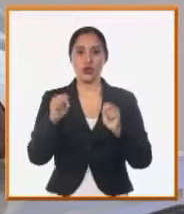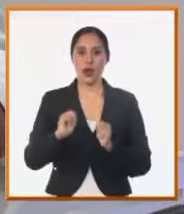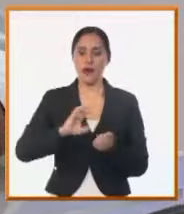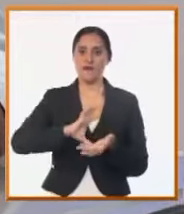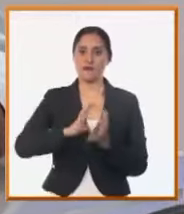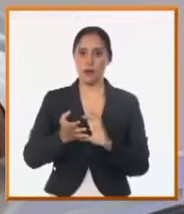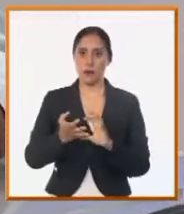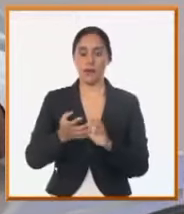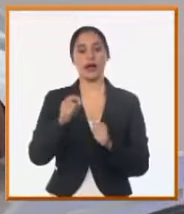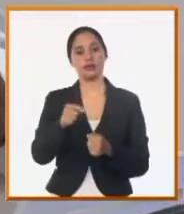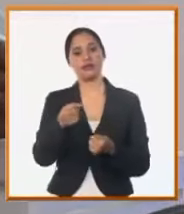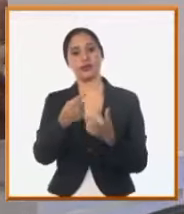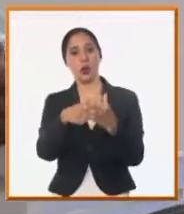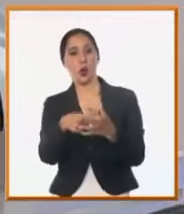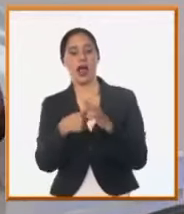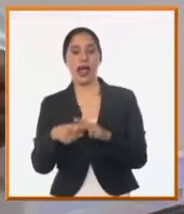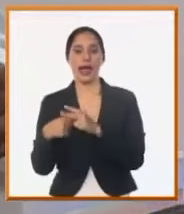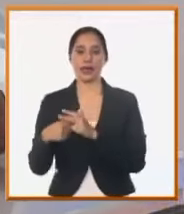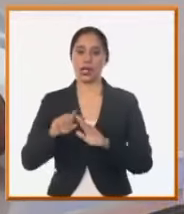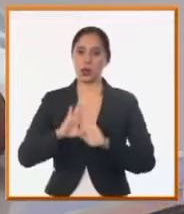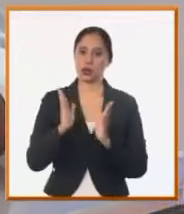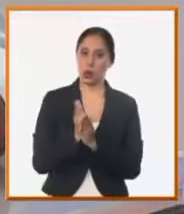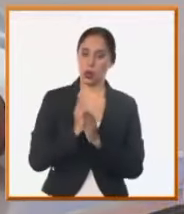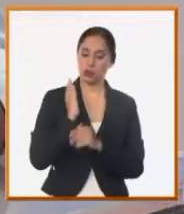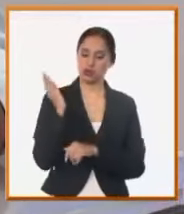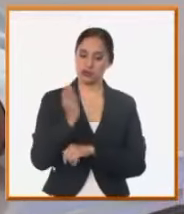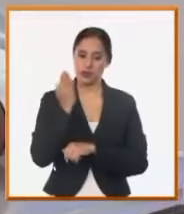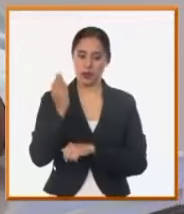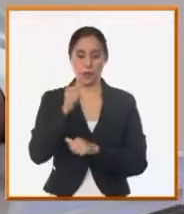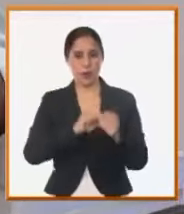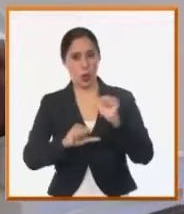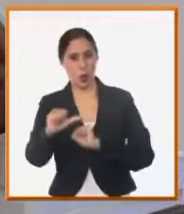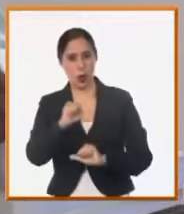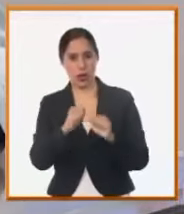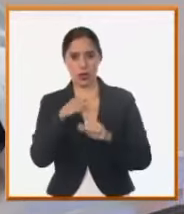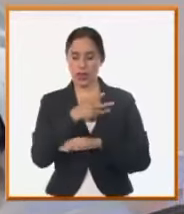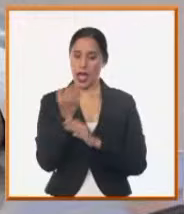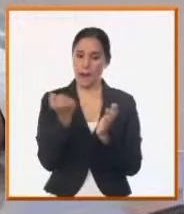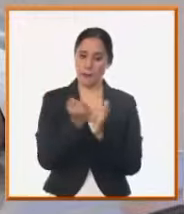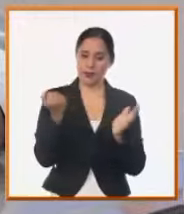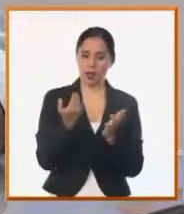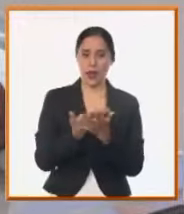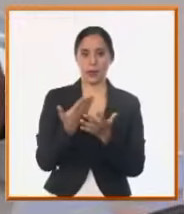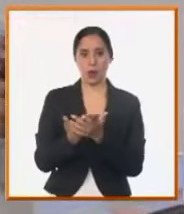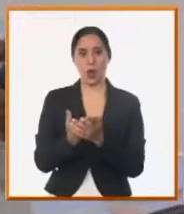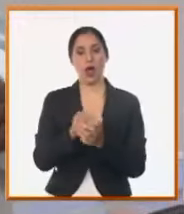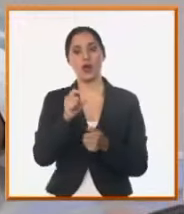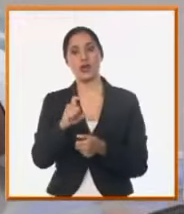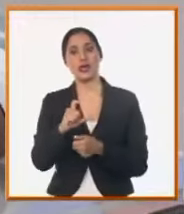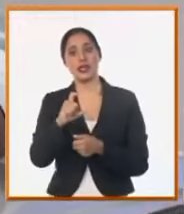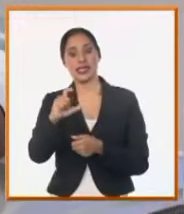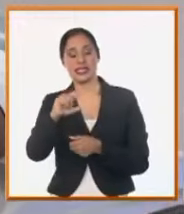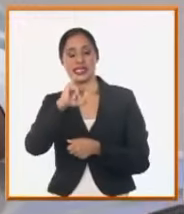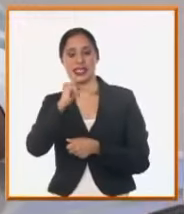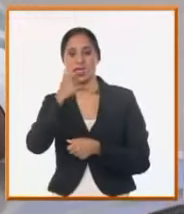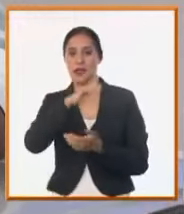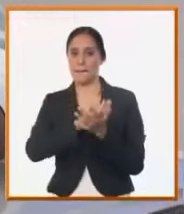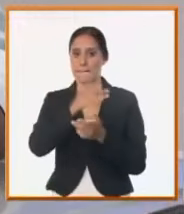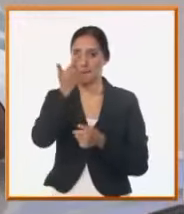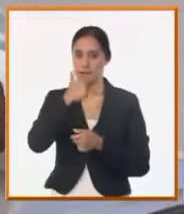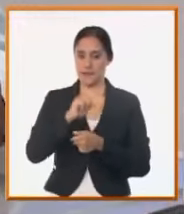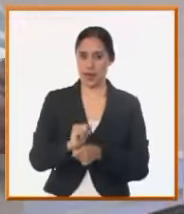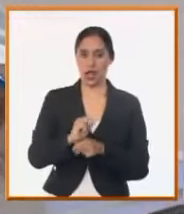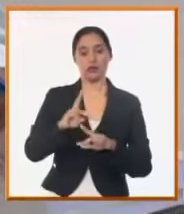tratamiento biológico que los resultados ya homologados por el SIGMA prácticamente los resultados de eficiencia se acerca a un tratamiento